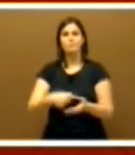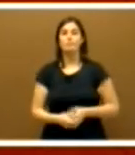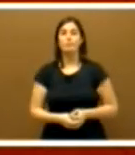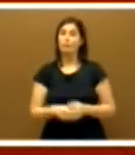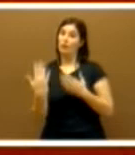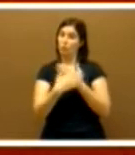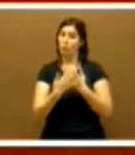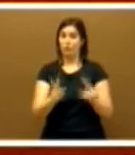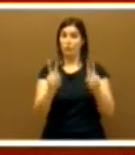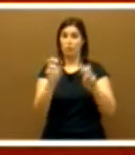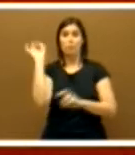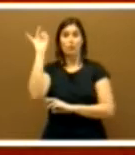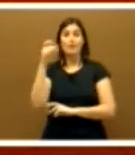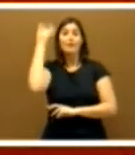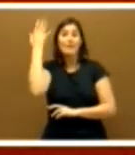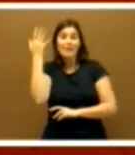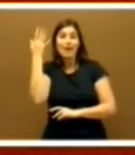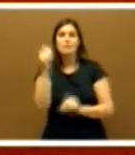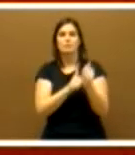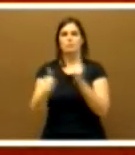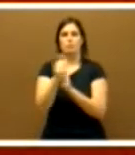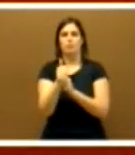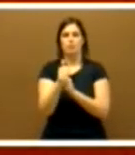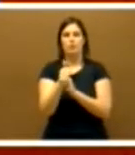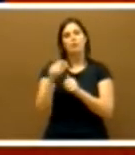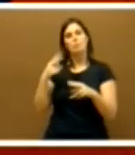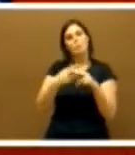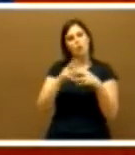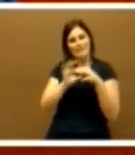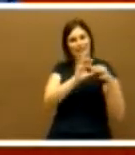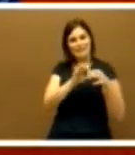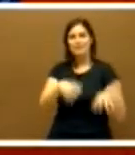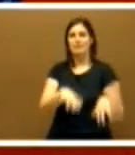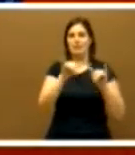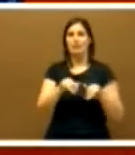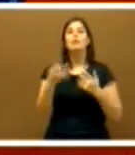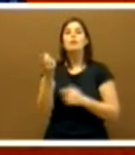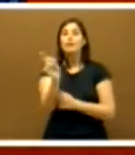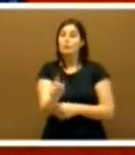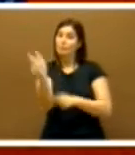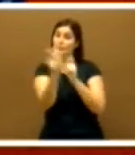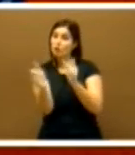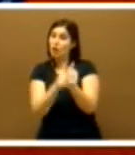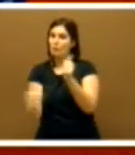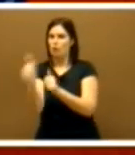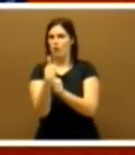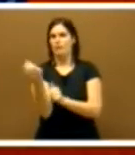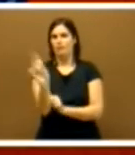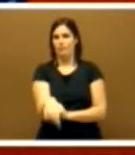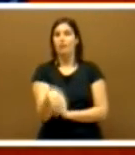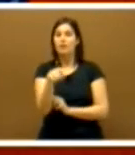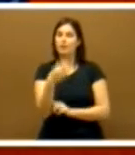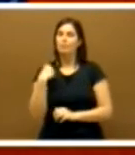Gobierno primarán las ideas más que las ideologías y las personas más que los partidos. Este es mi mensaje.